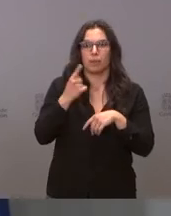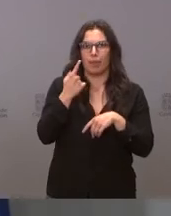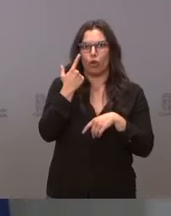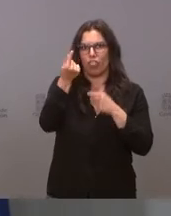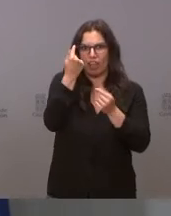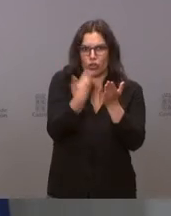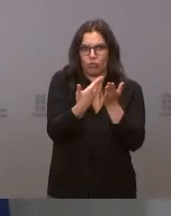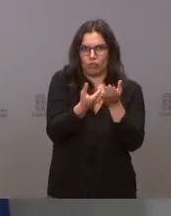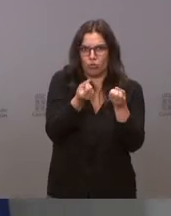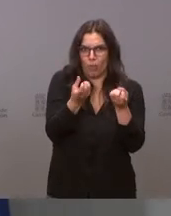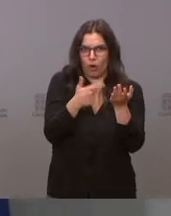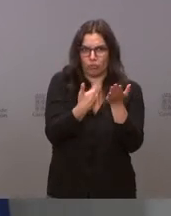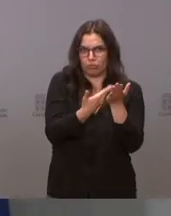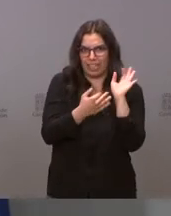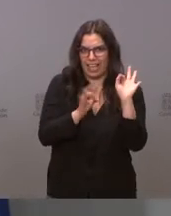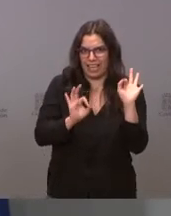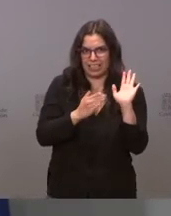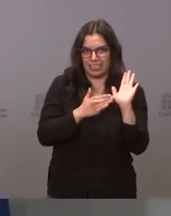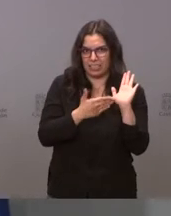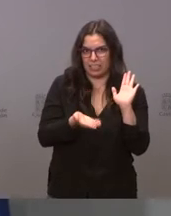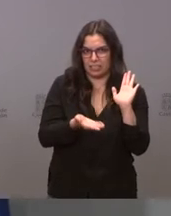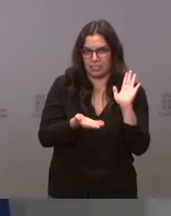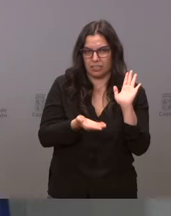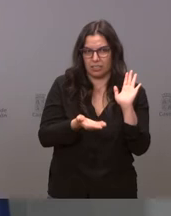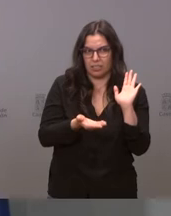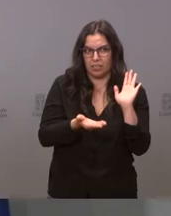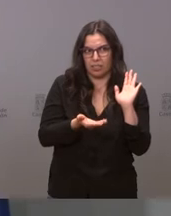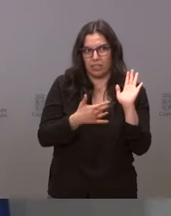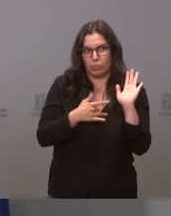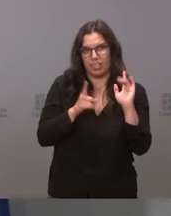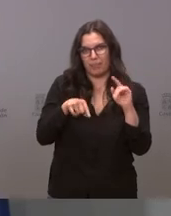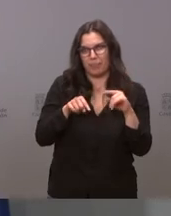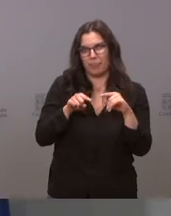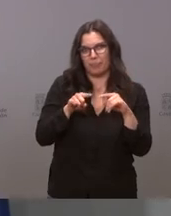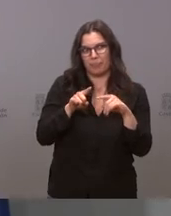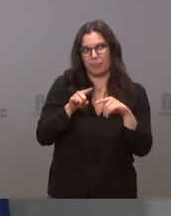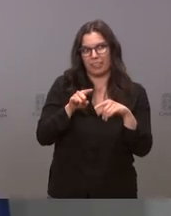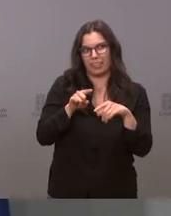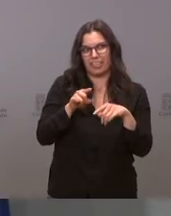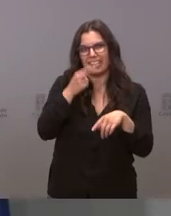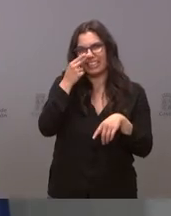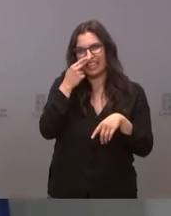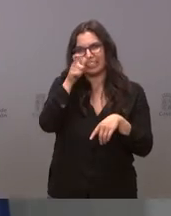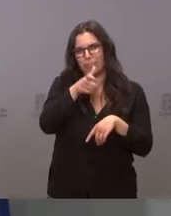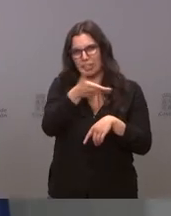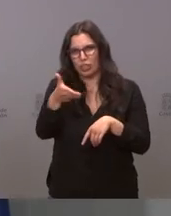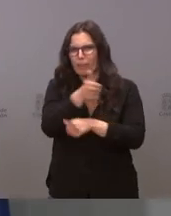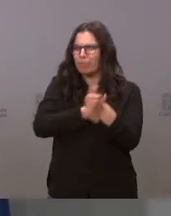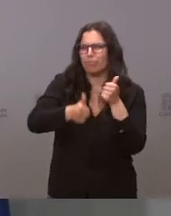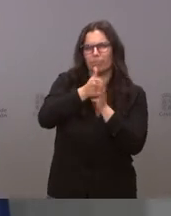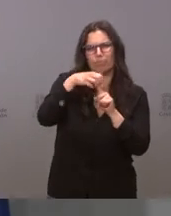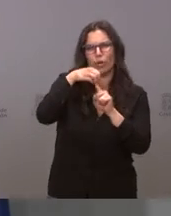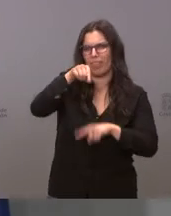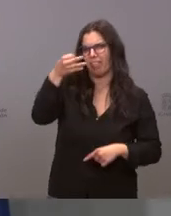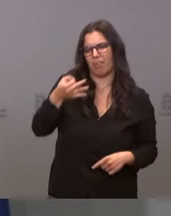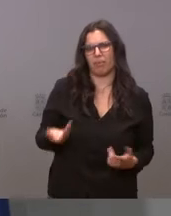y segundo o quizás primero pusiéramos por delante el interés de los ciudadanos el interés